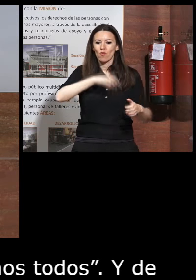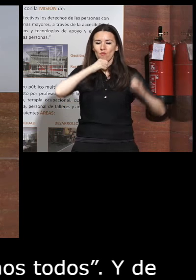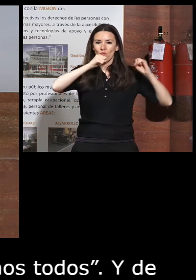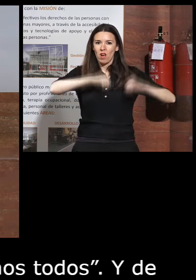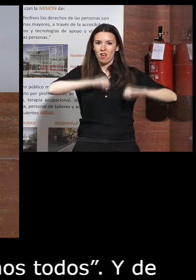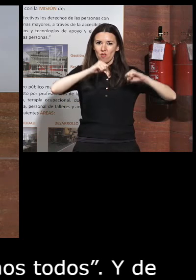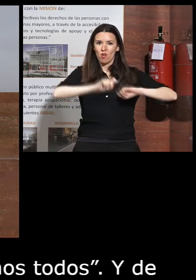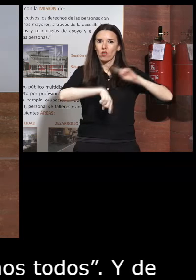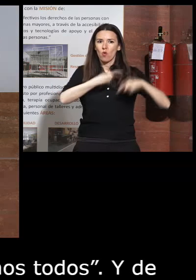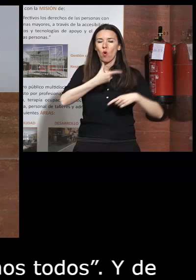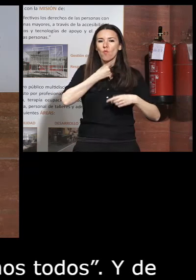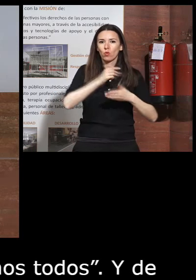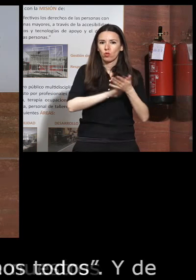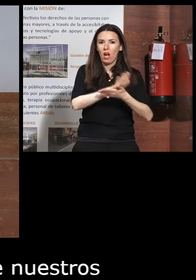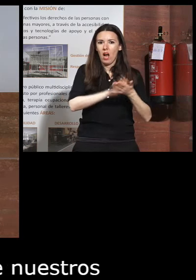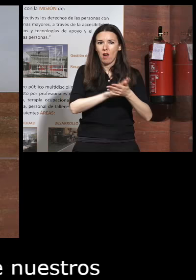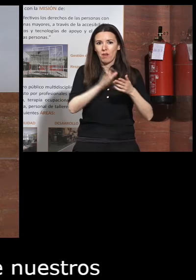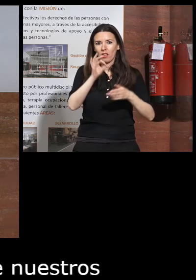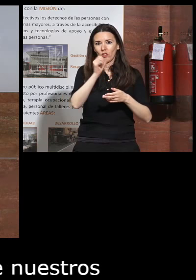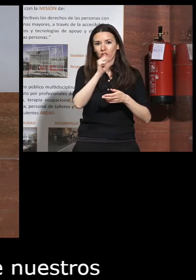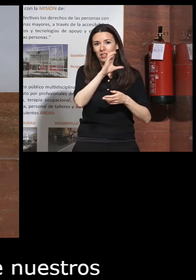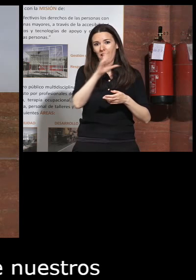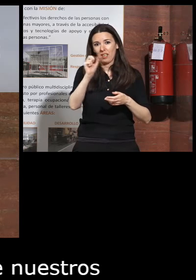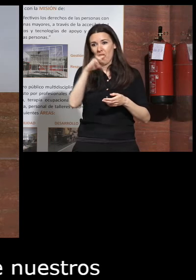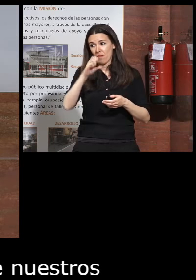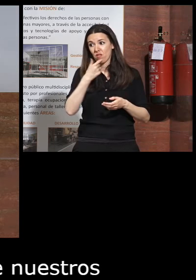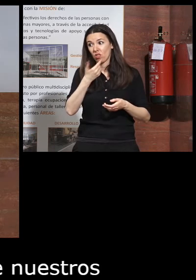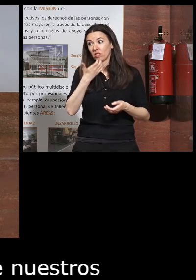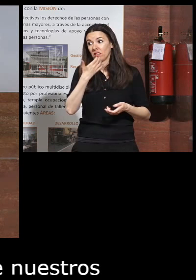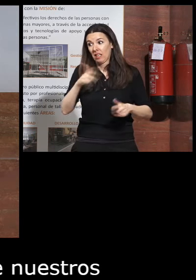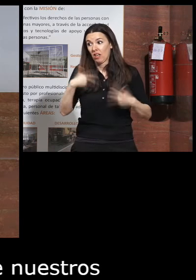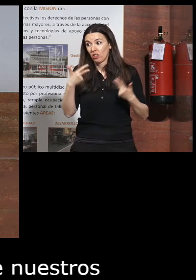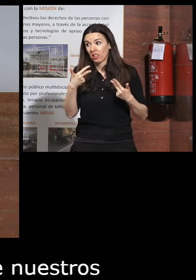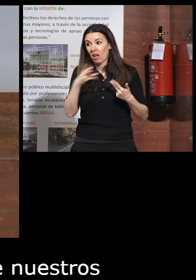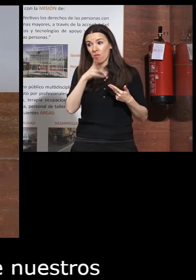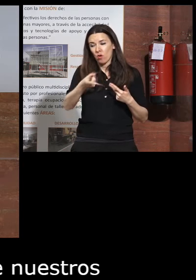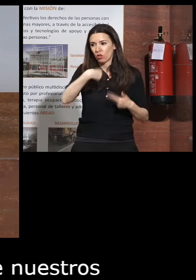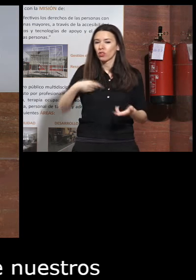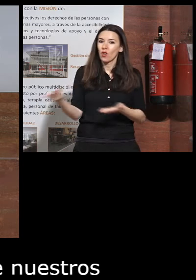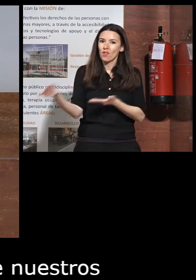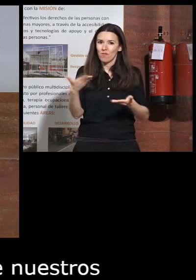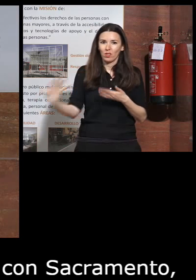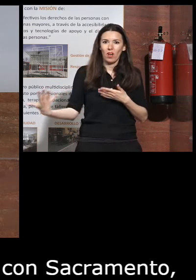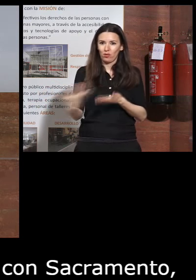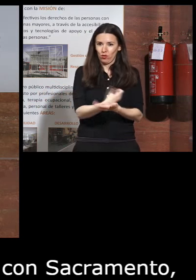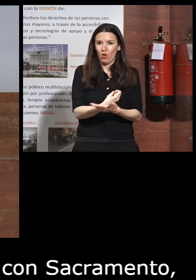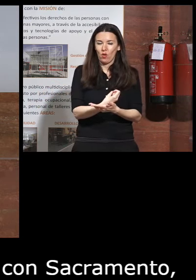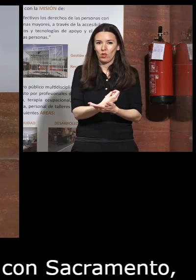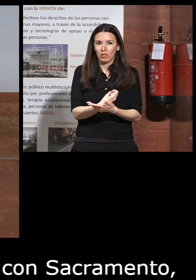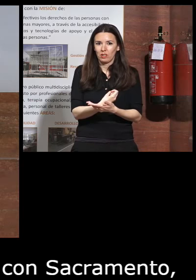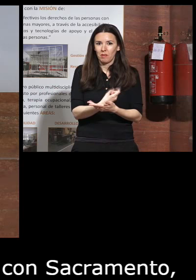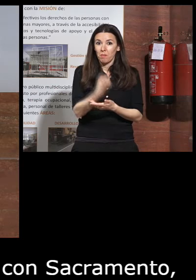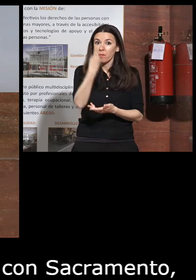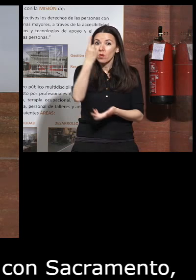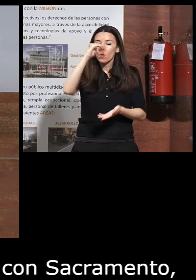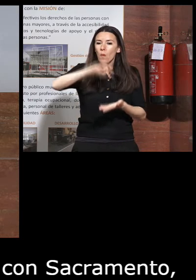que luego me gustará hablar con Sacramento si nos deja porque estamos Sacramento y os invito a todos en ellos haciendo un